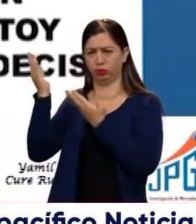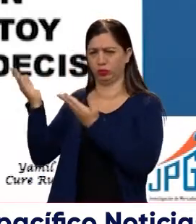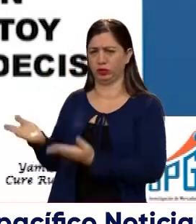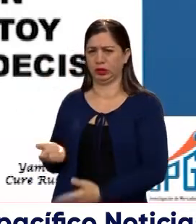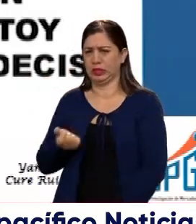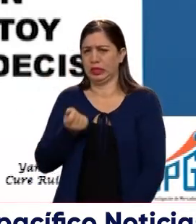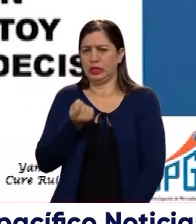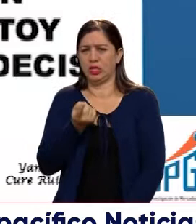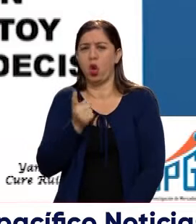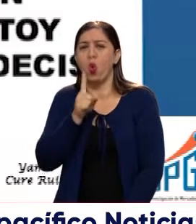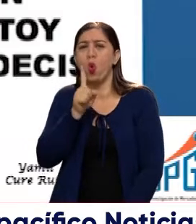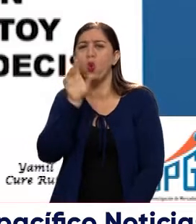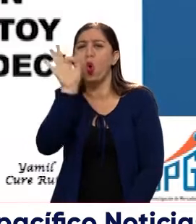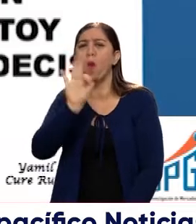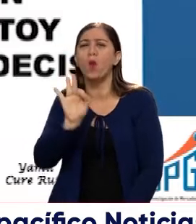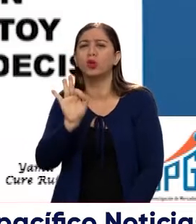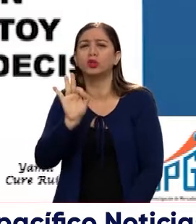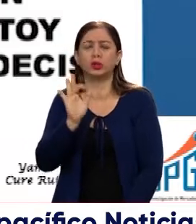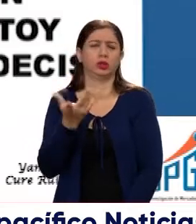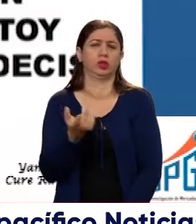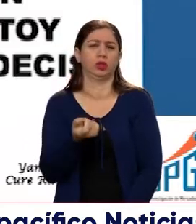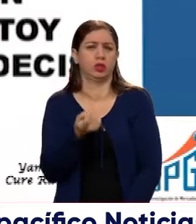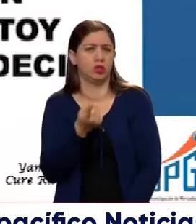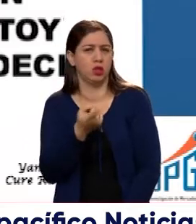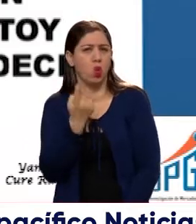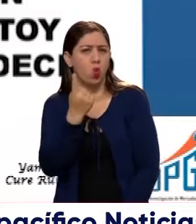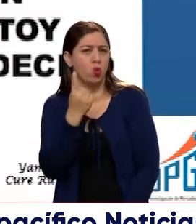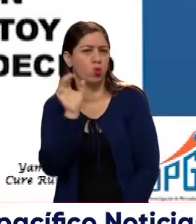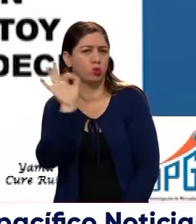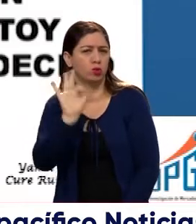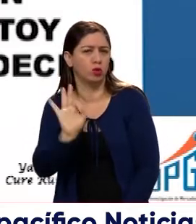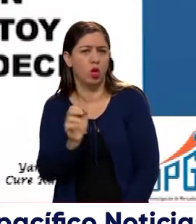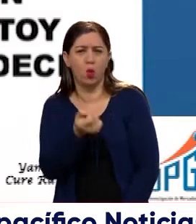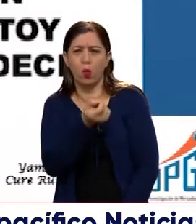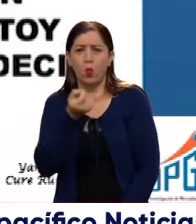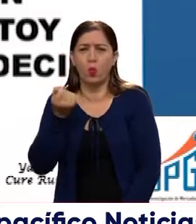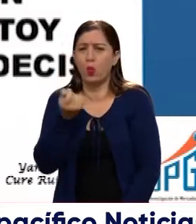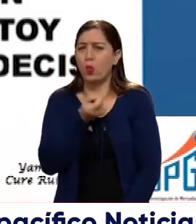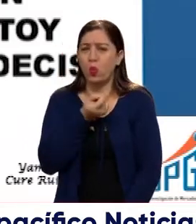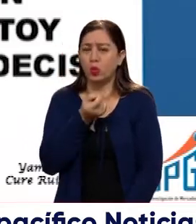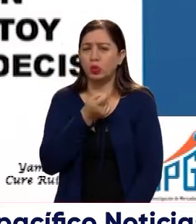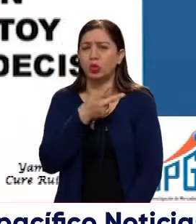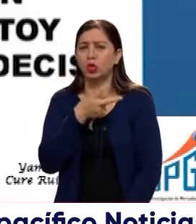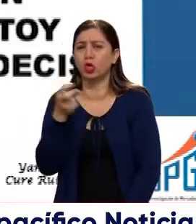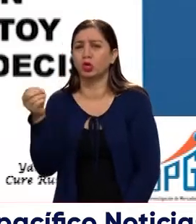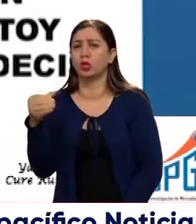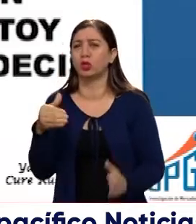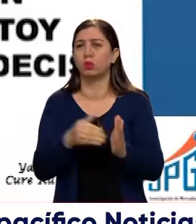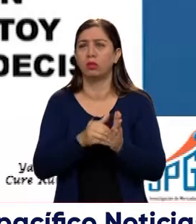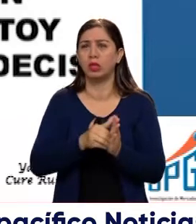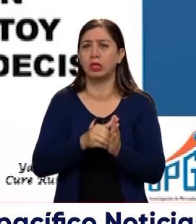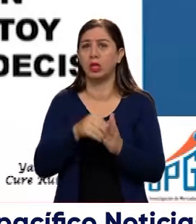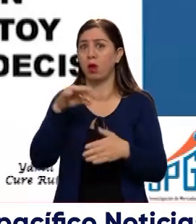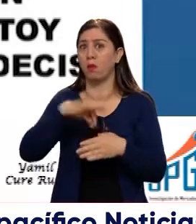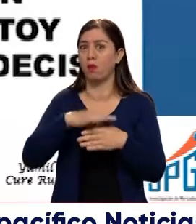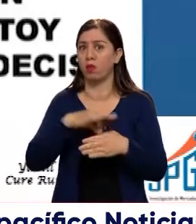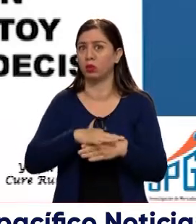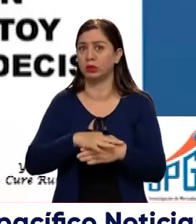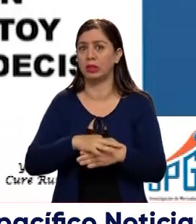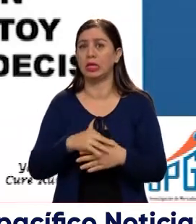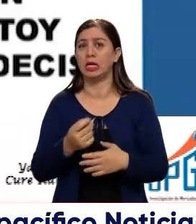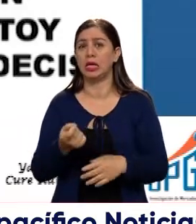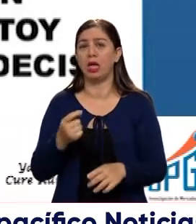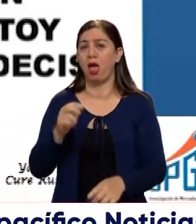un poquito menos del 1%, realmente 1% es muy poco, son más o menos 200 mil votos, y el margen de error